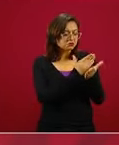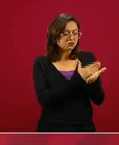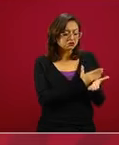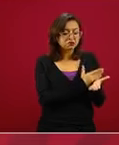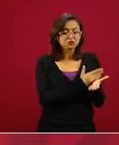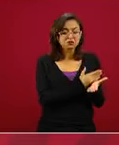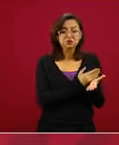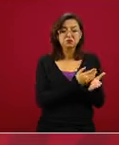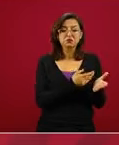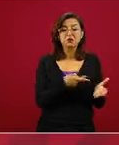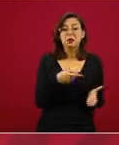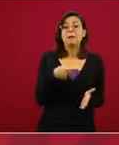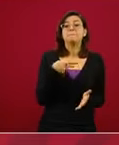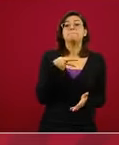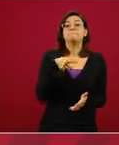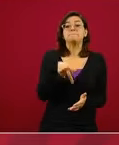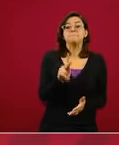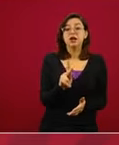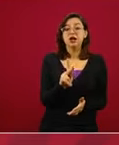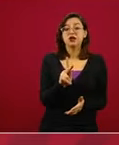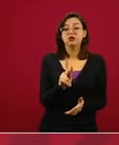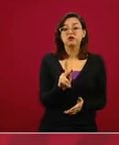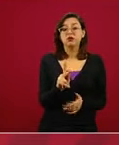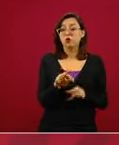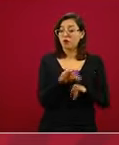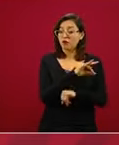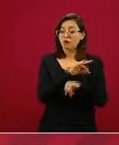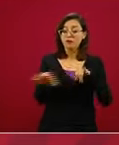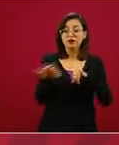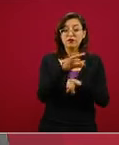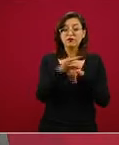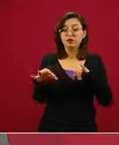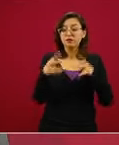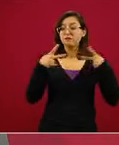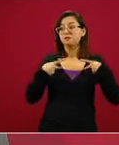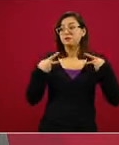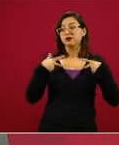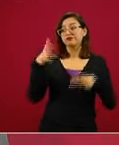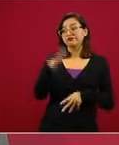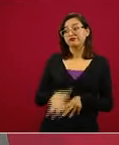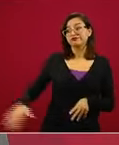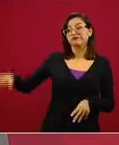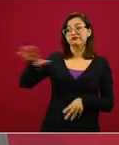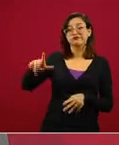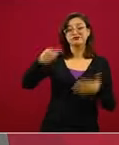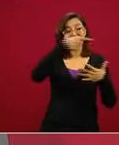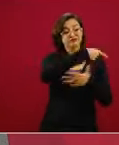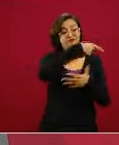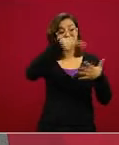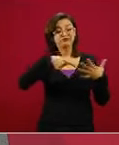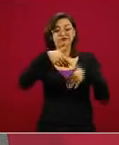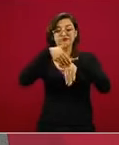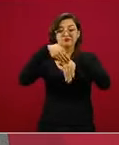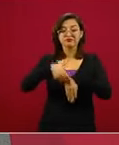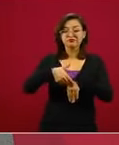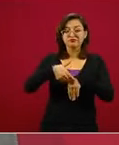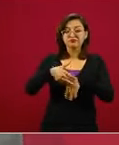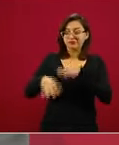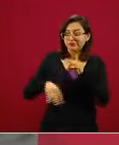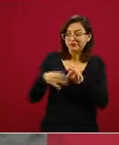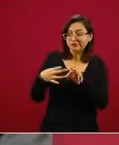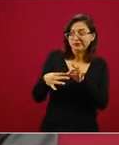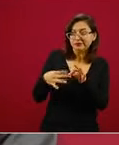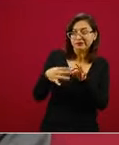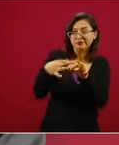el que se tengan buenos resultados, con